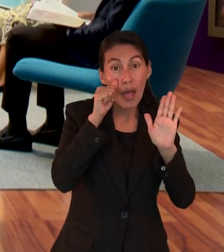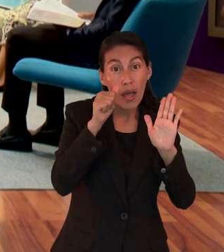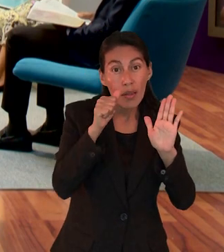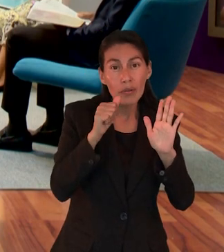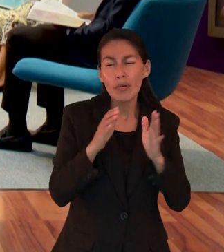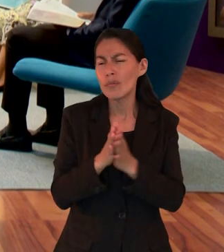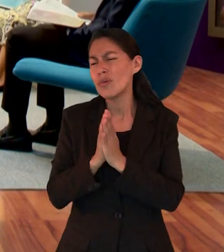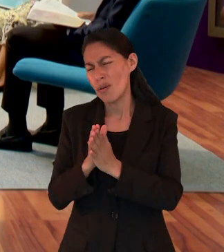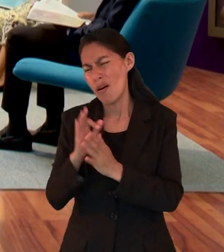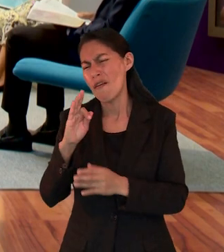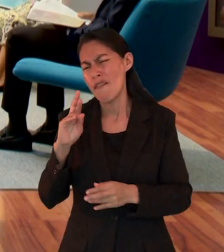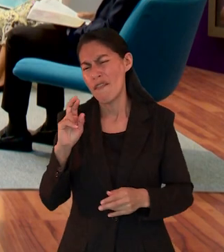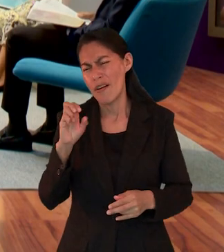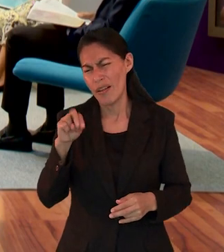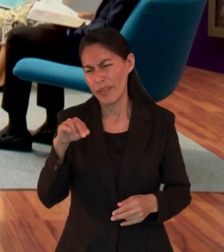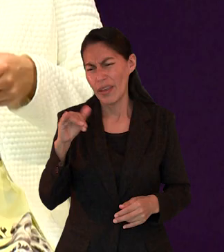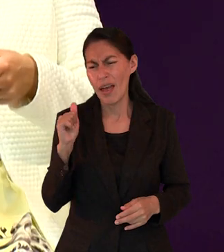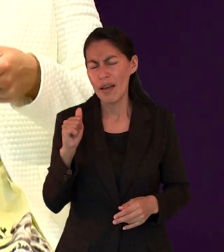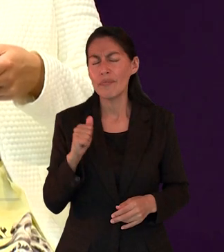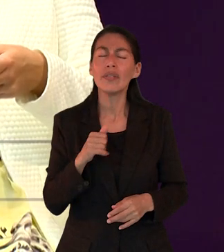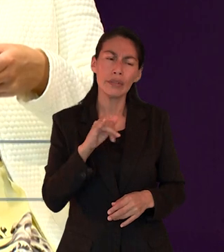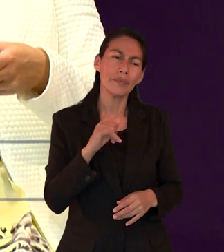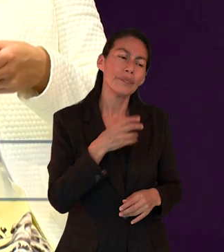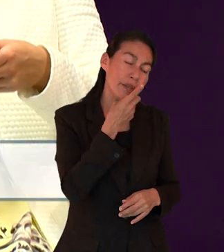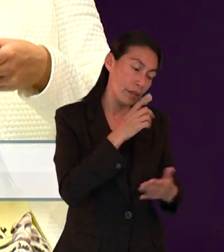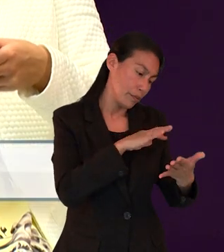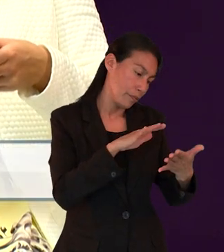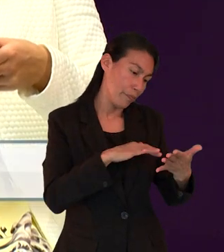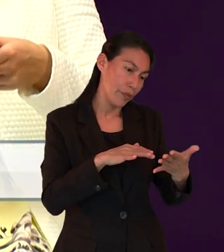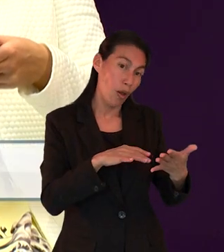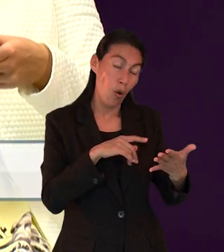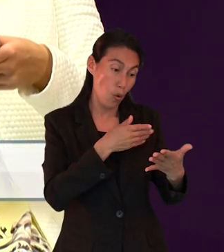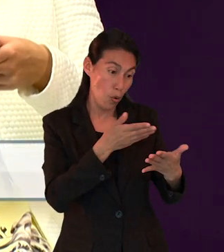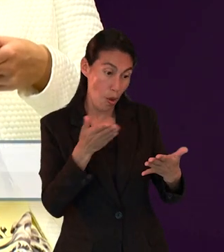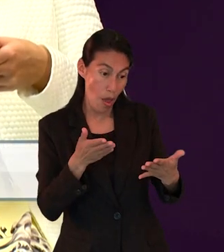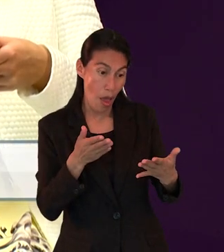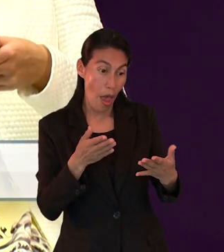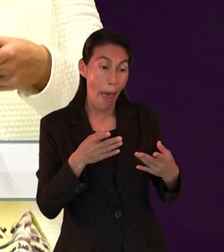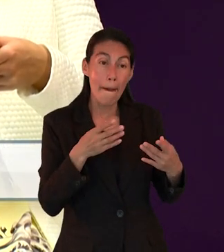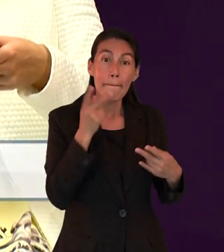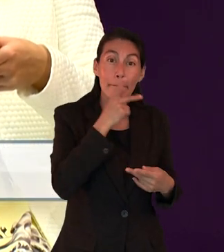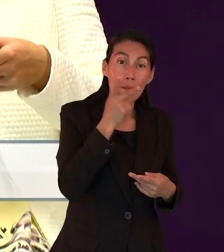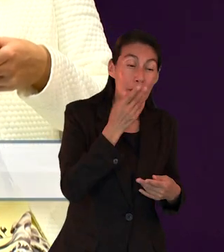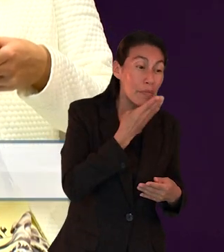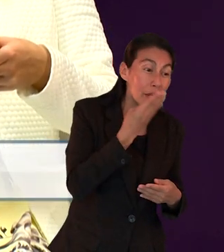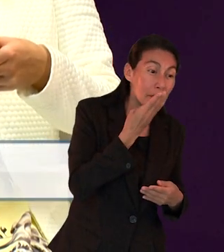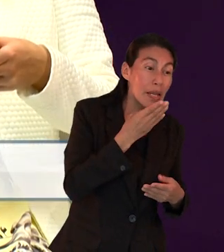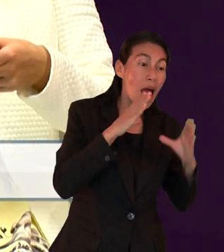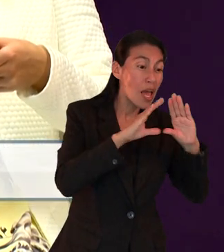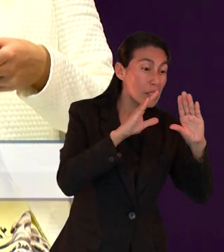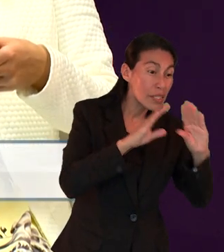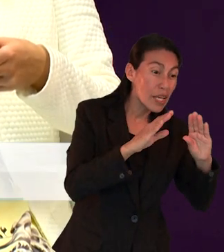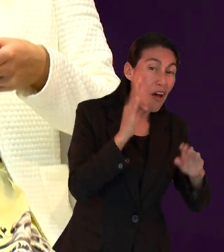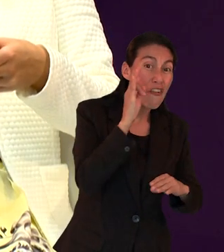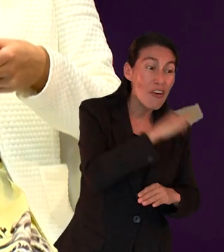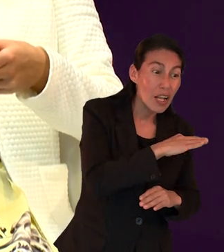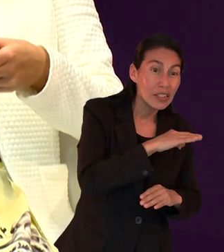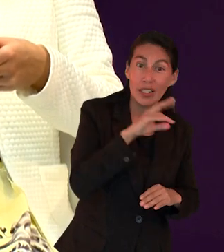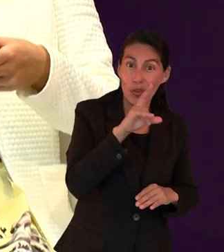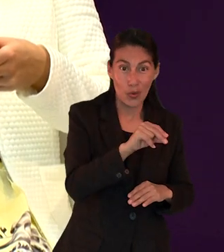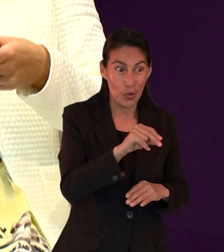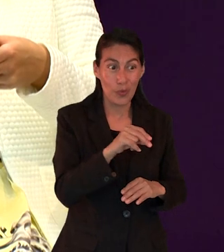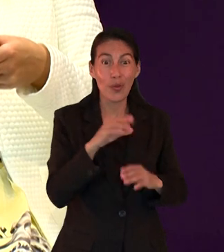cuidado. Frania, ¿quieres compartir estos textos, por favor? Sí, lo leo. Y dice, No os dejéis llevar de doctrinas diversas y extrañas,